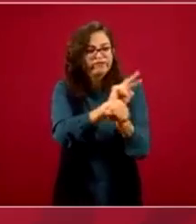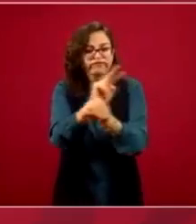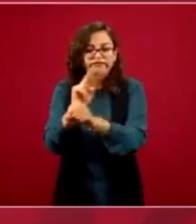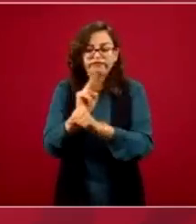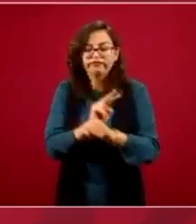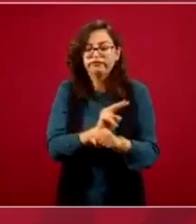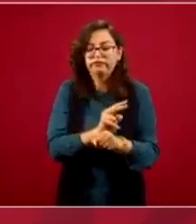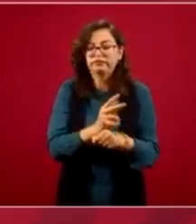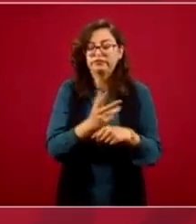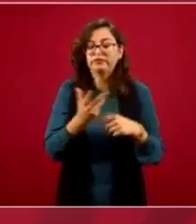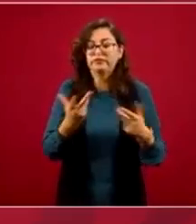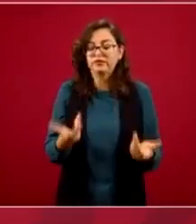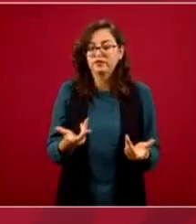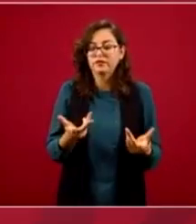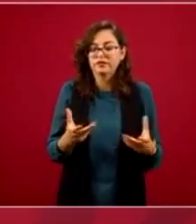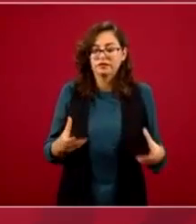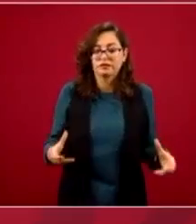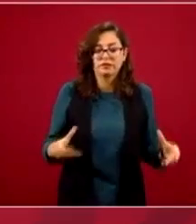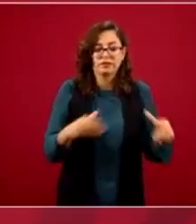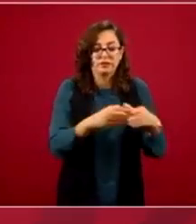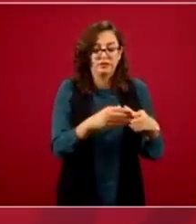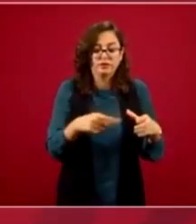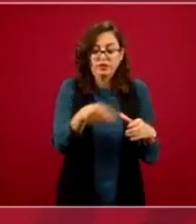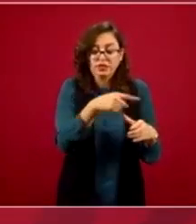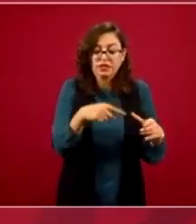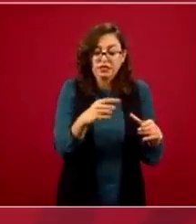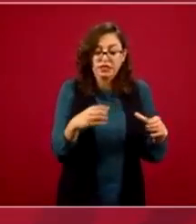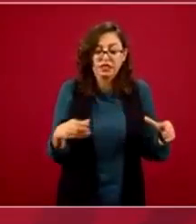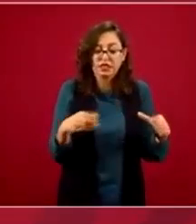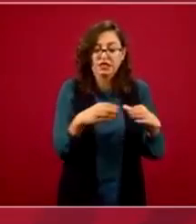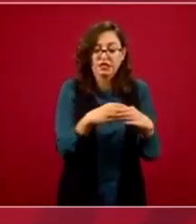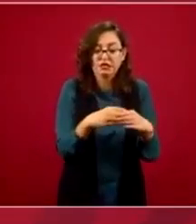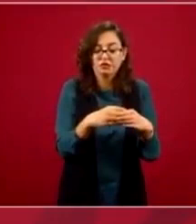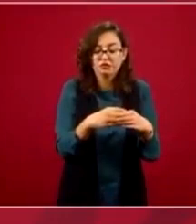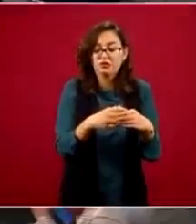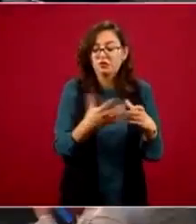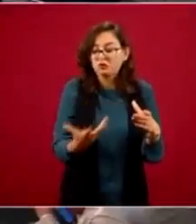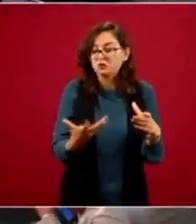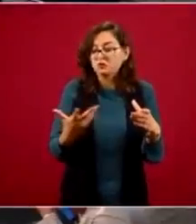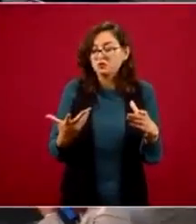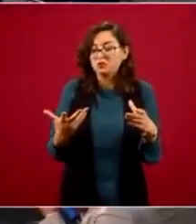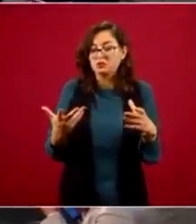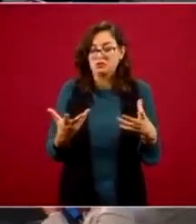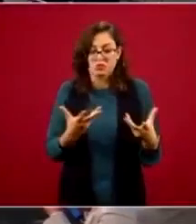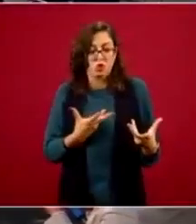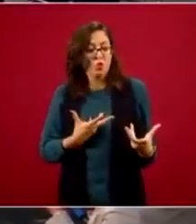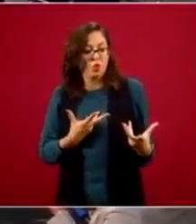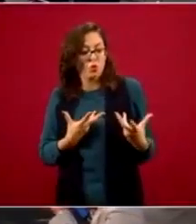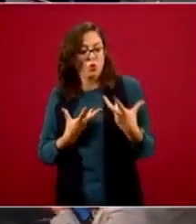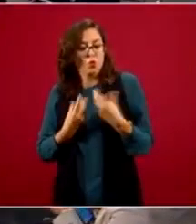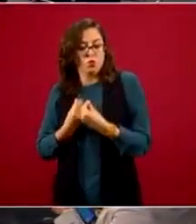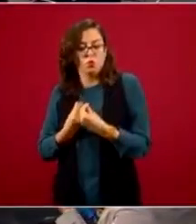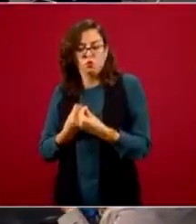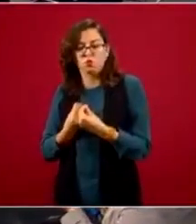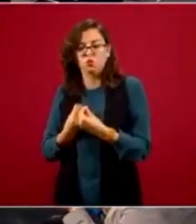que simpatizan con nuestro movimiento, desde